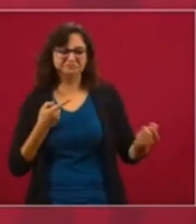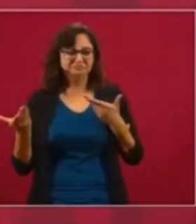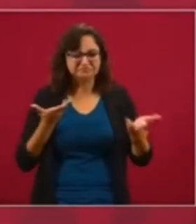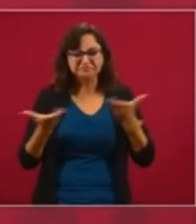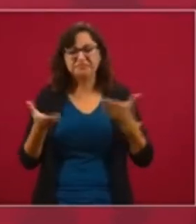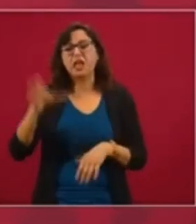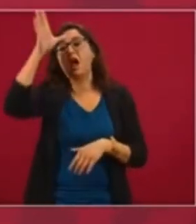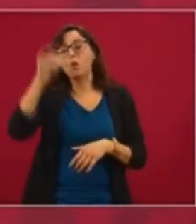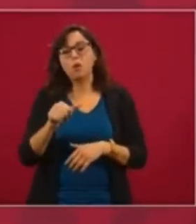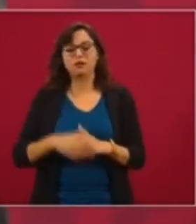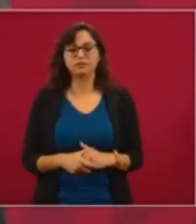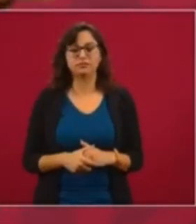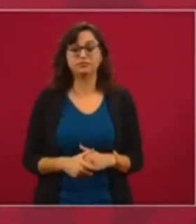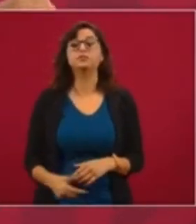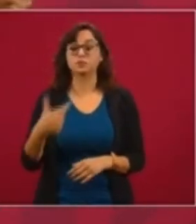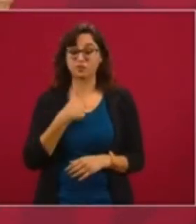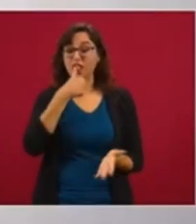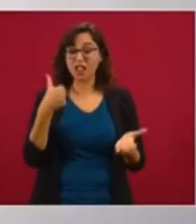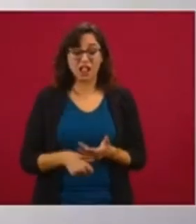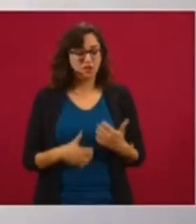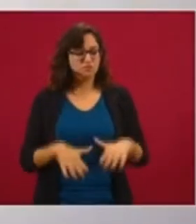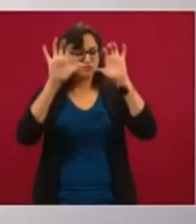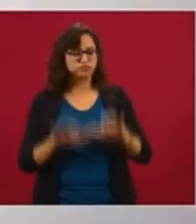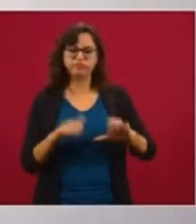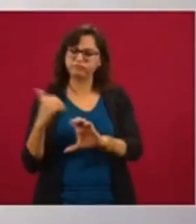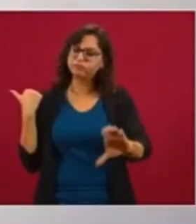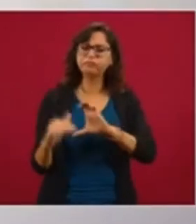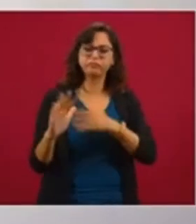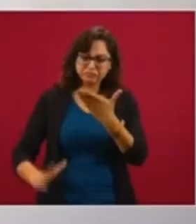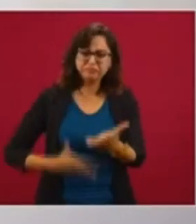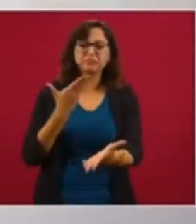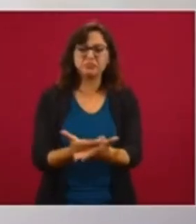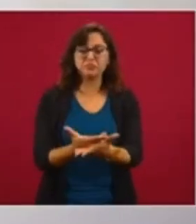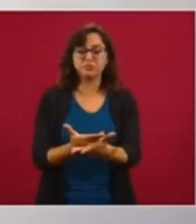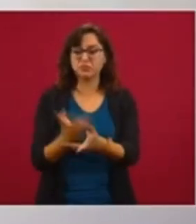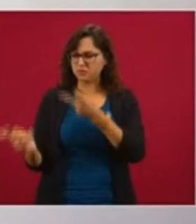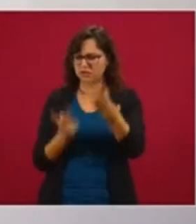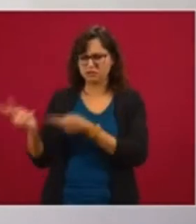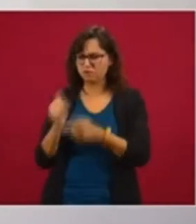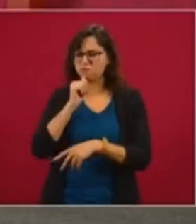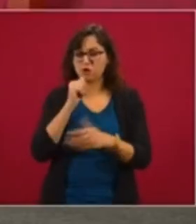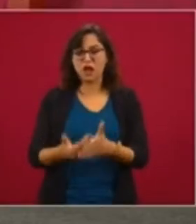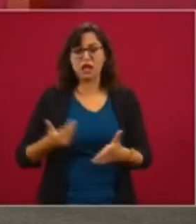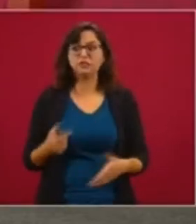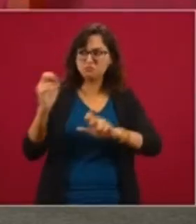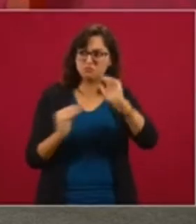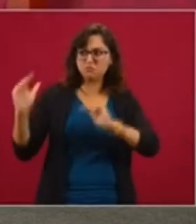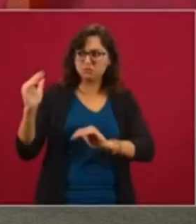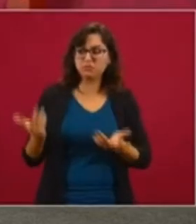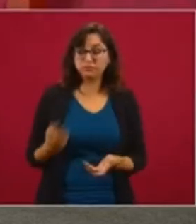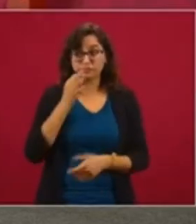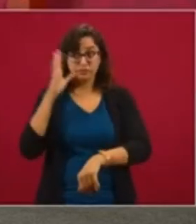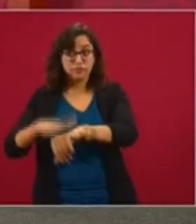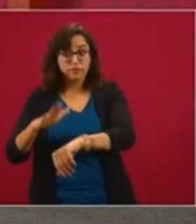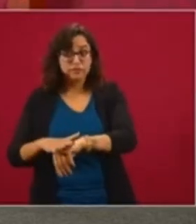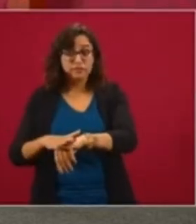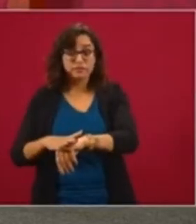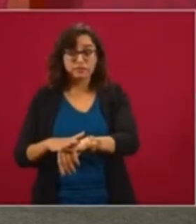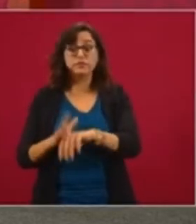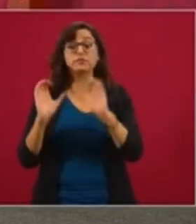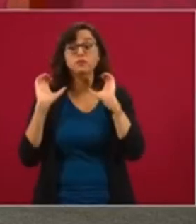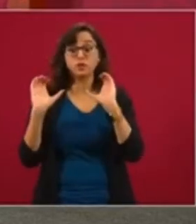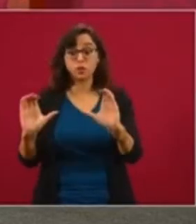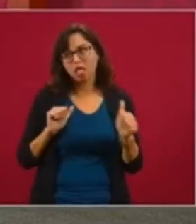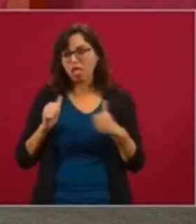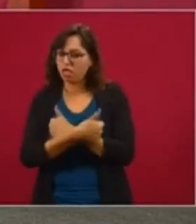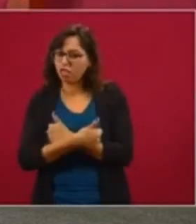presenté una carta en ese tiempo, antes de la consulta, a los ministros, diciéndoles, cuidado